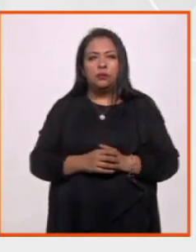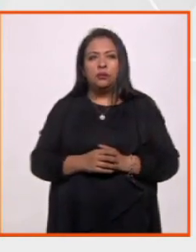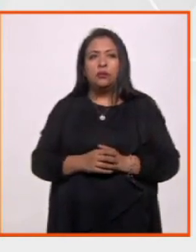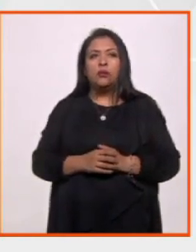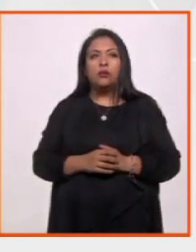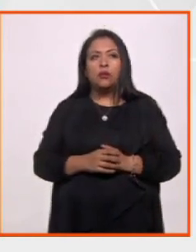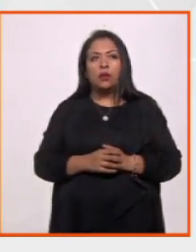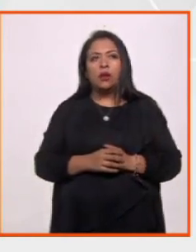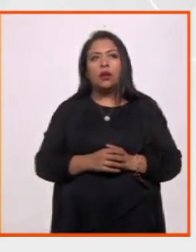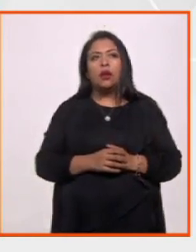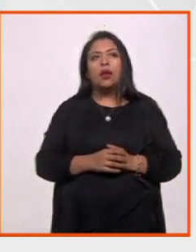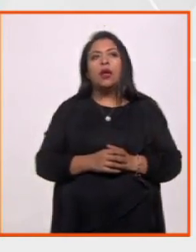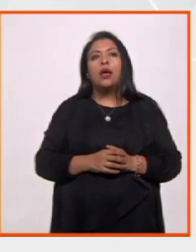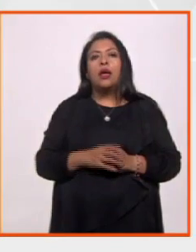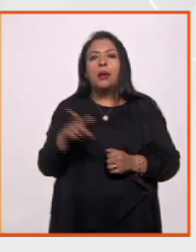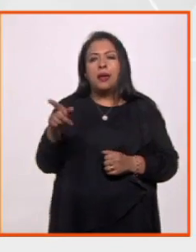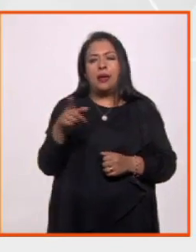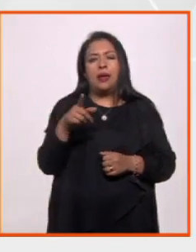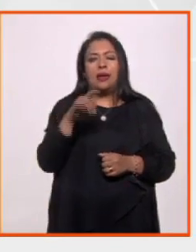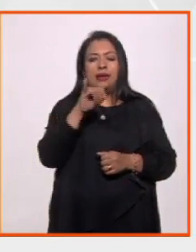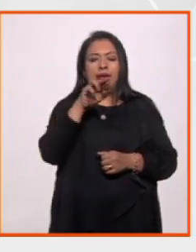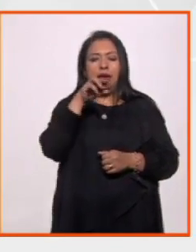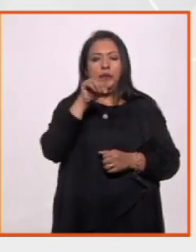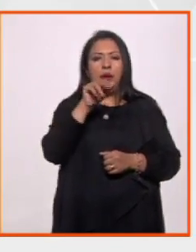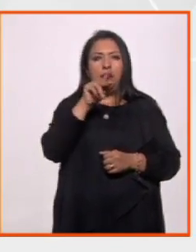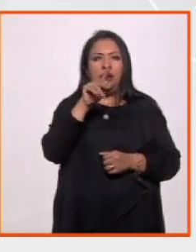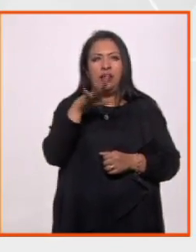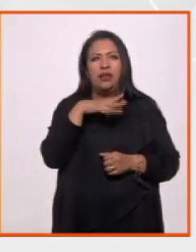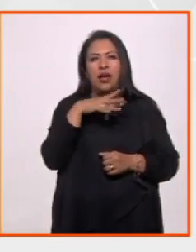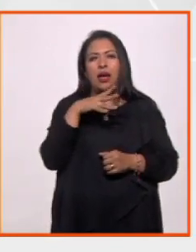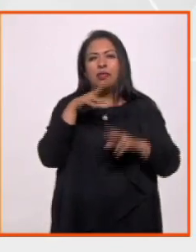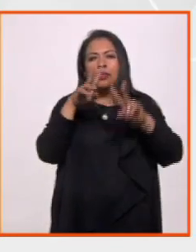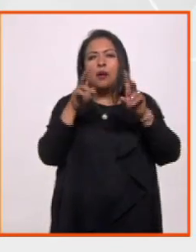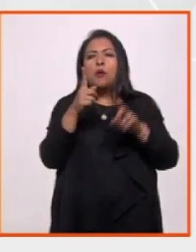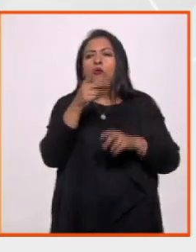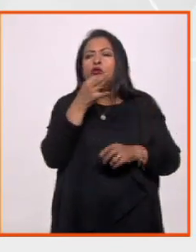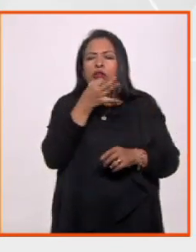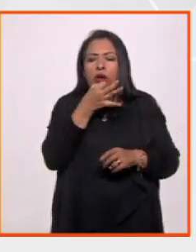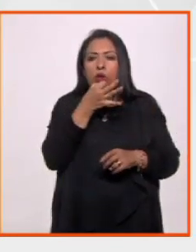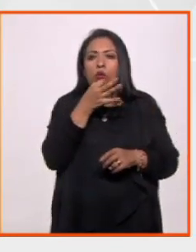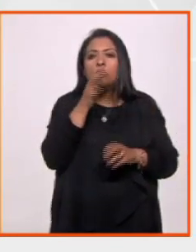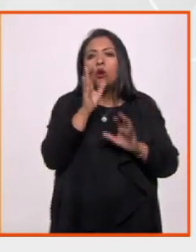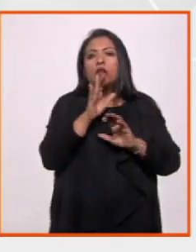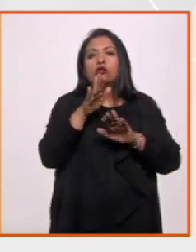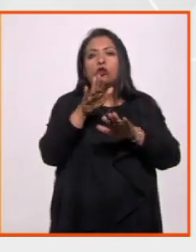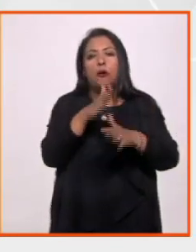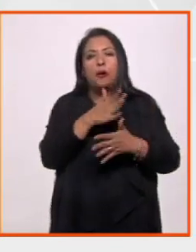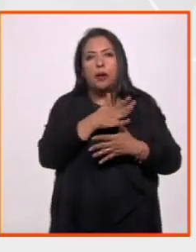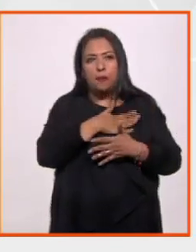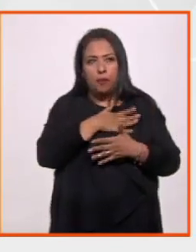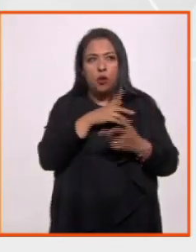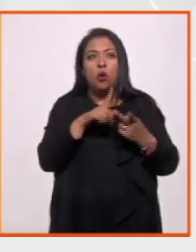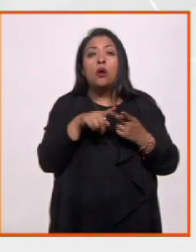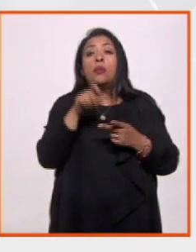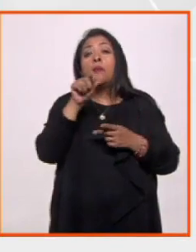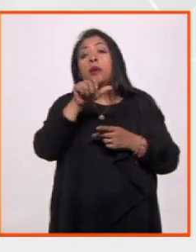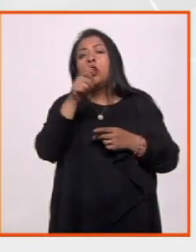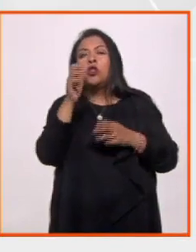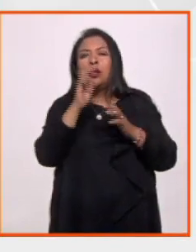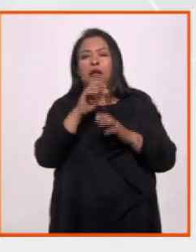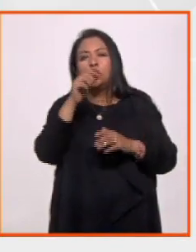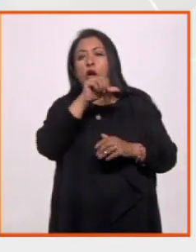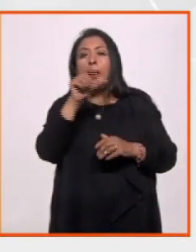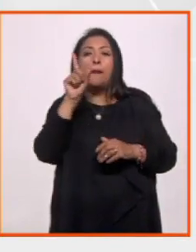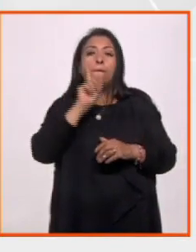Un segundo de la maestra Irma Pineda es una canción de amor. Sabi que da un mensaje para las mujeres